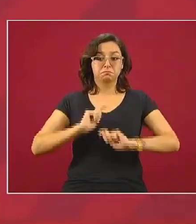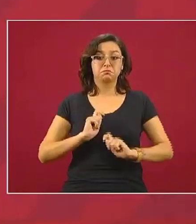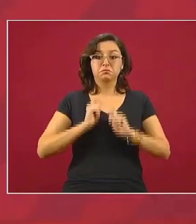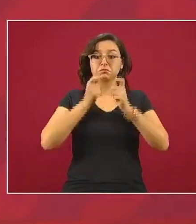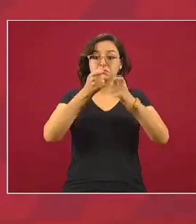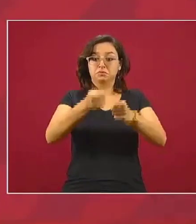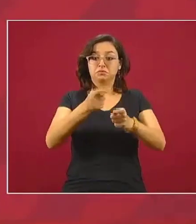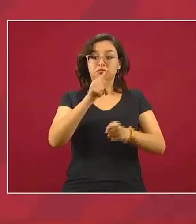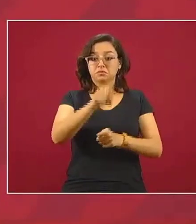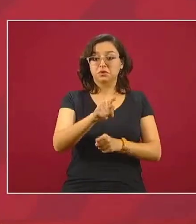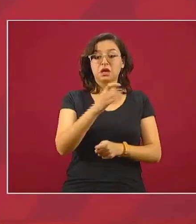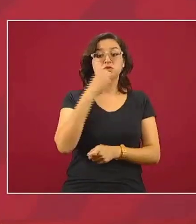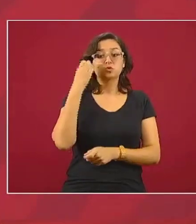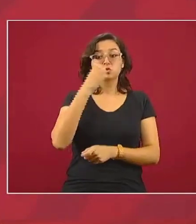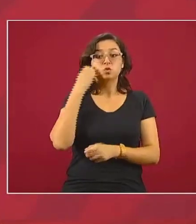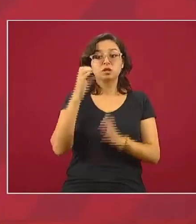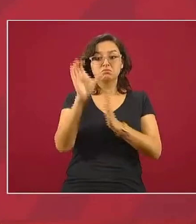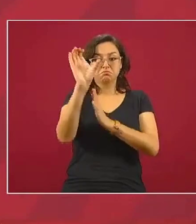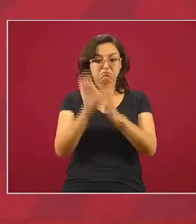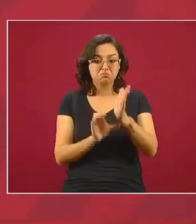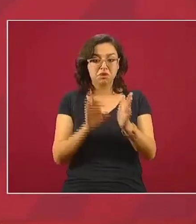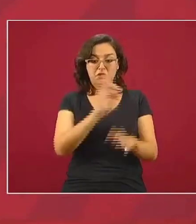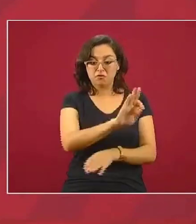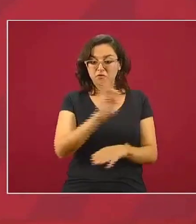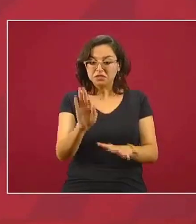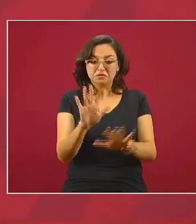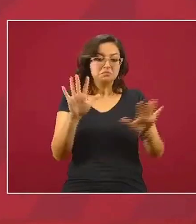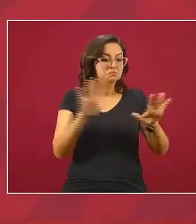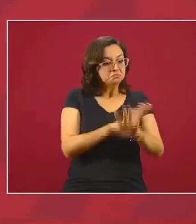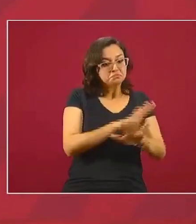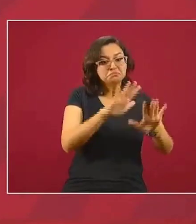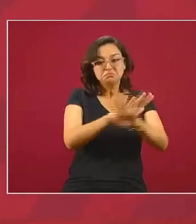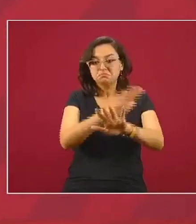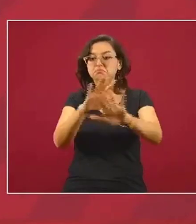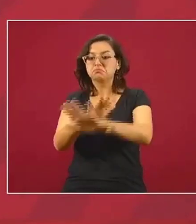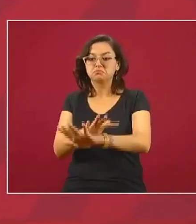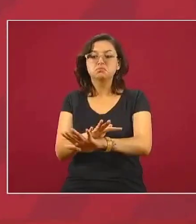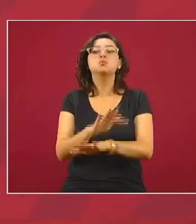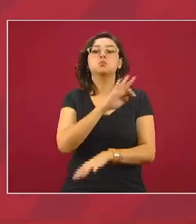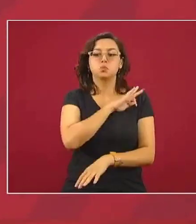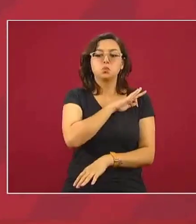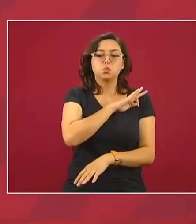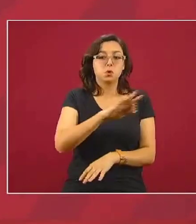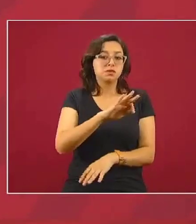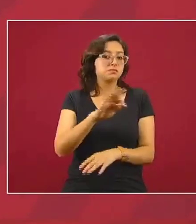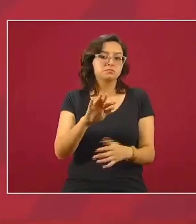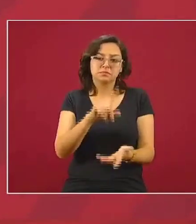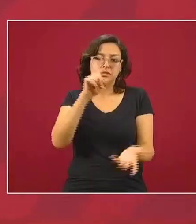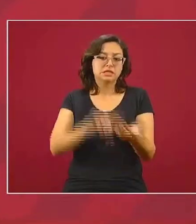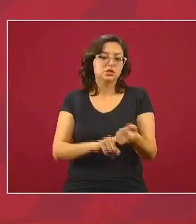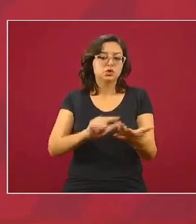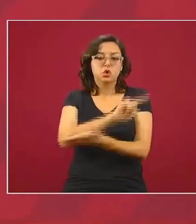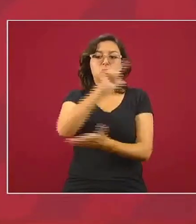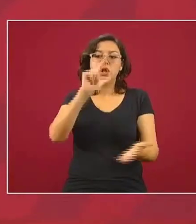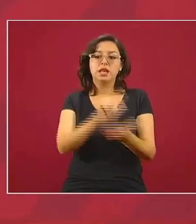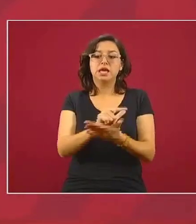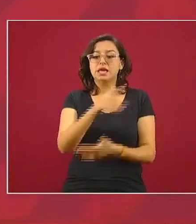locales el calendario escolar. Eso es algo que incluso nosotros incluimos en la Ley General de Educación porque